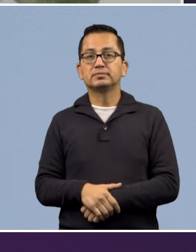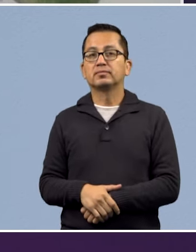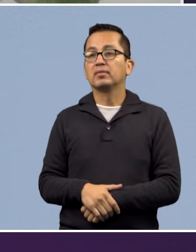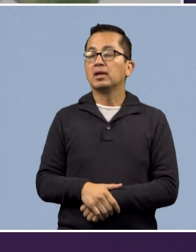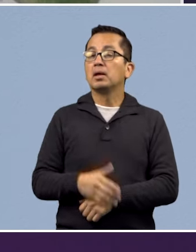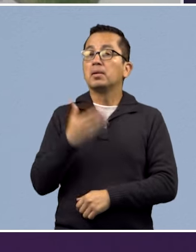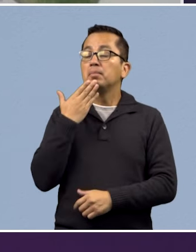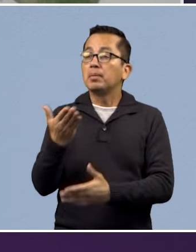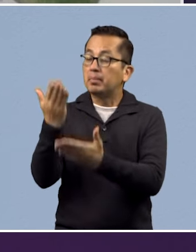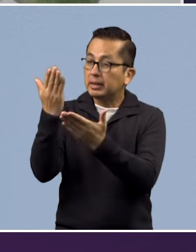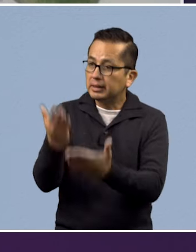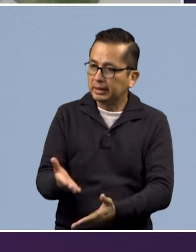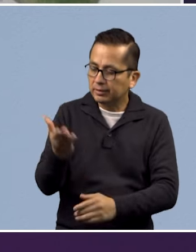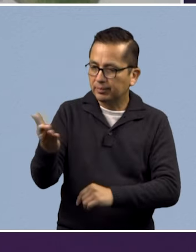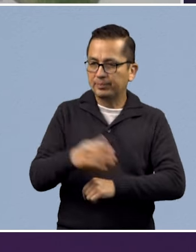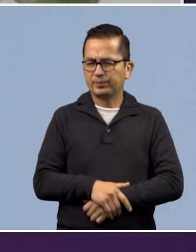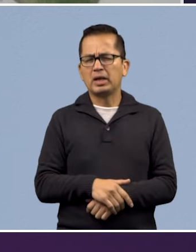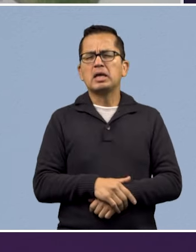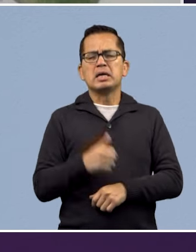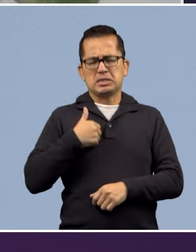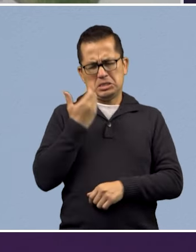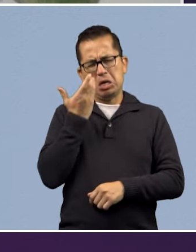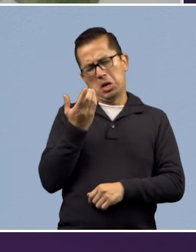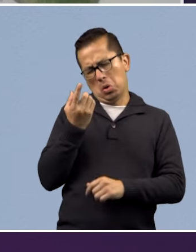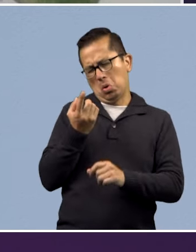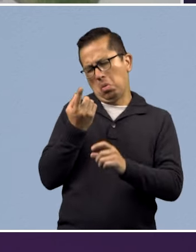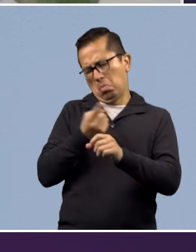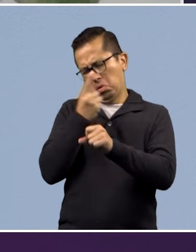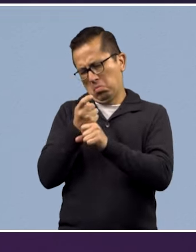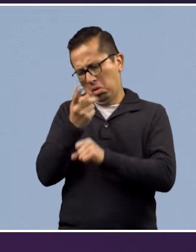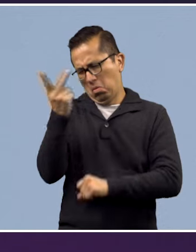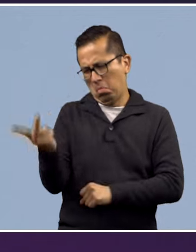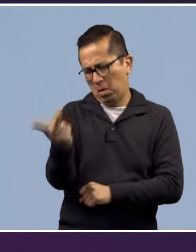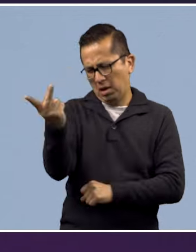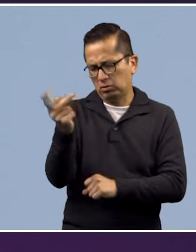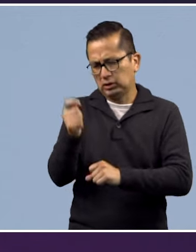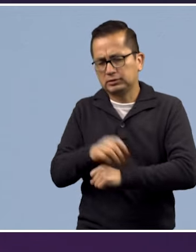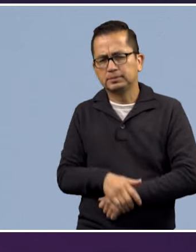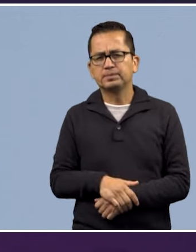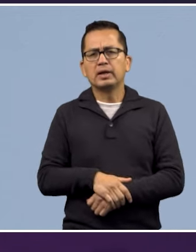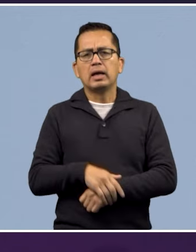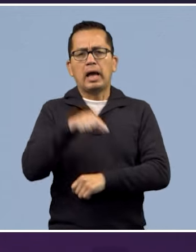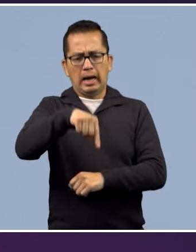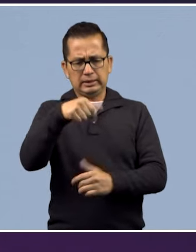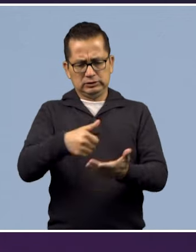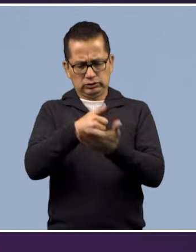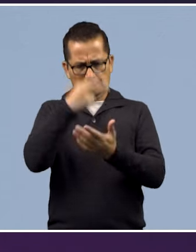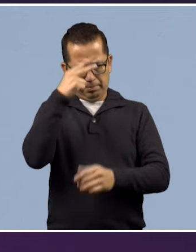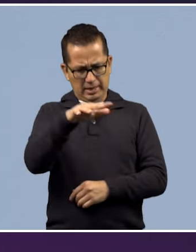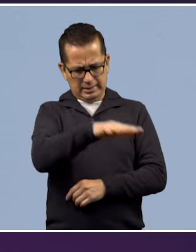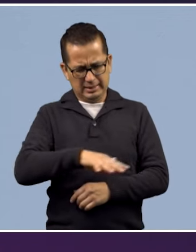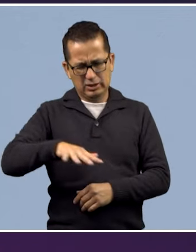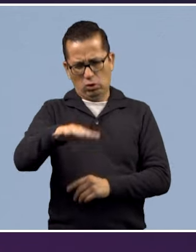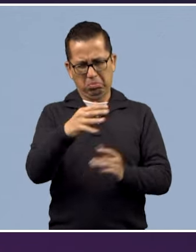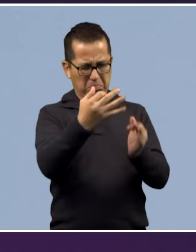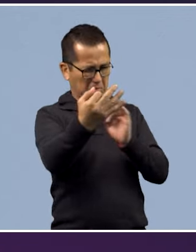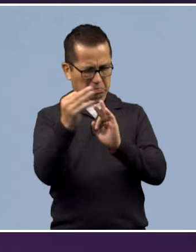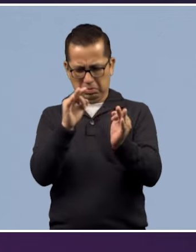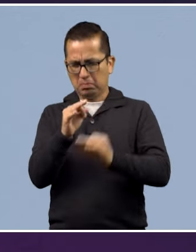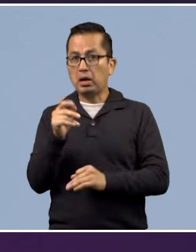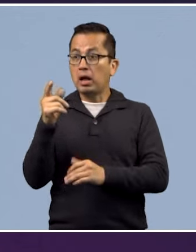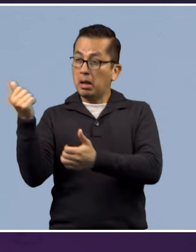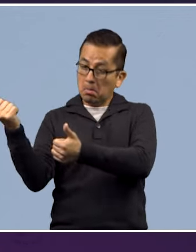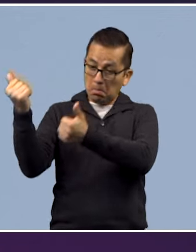Doctor, bienvenido a Entrending. Me gustaría comenzar nuestra entrevista preguntándole cómo se realiza el abasto de agua en el Centro y Valle de México.